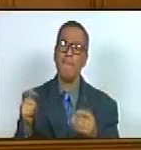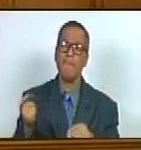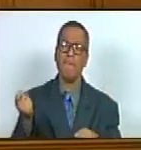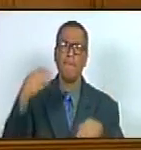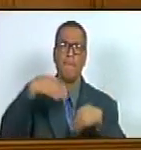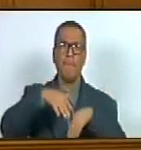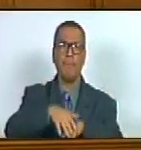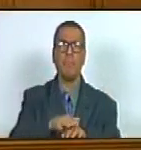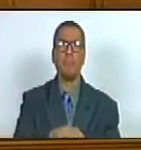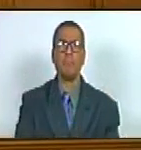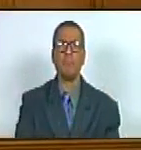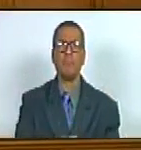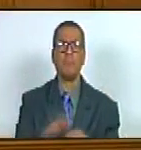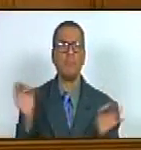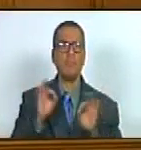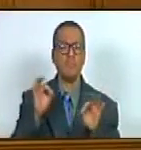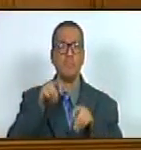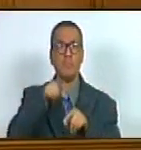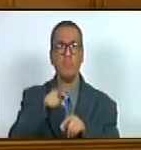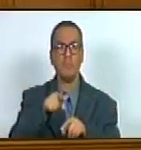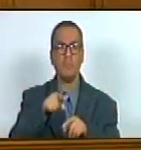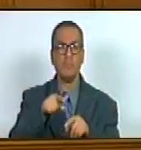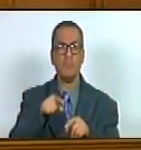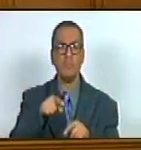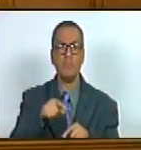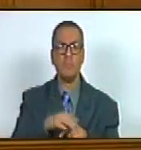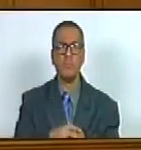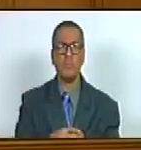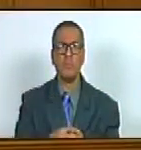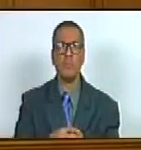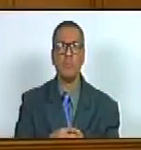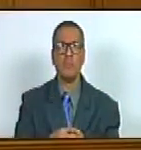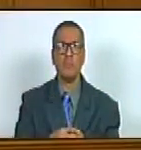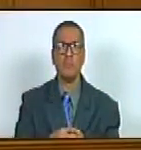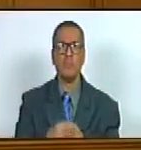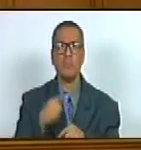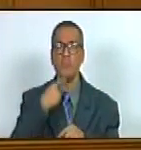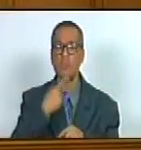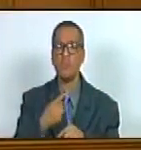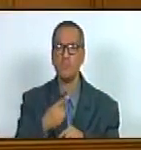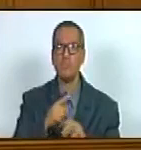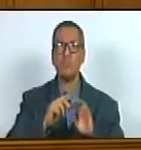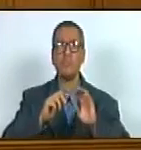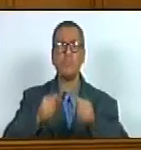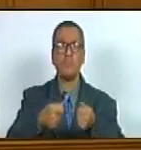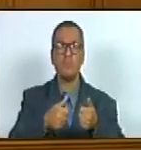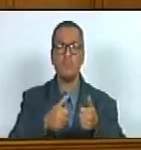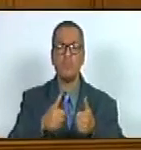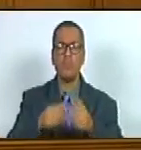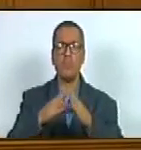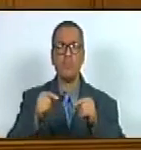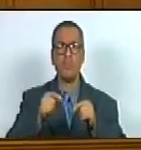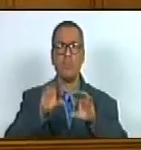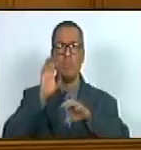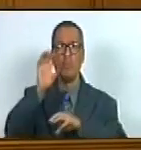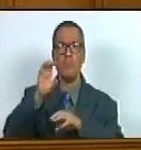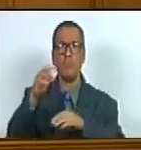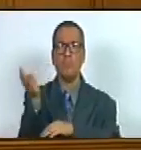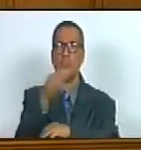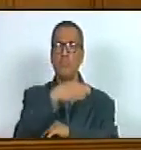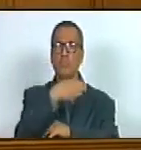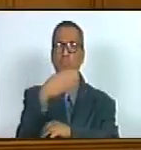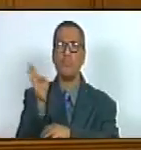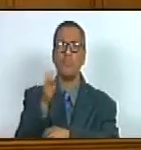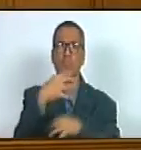no nos amedrenta al contrario acabas de activar en todo el país una bandera